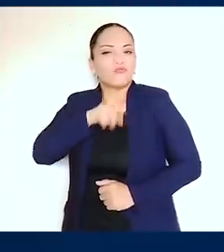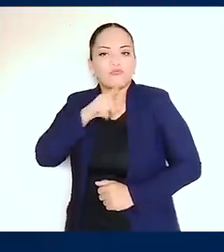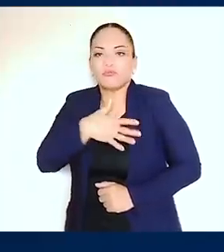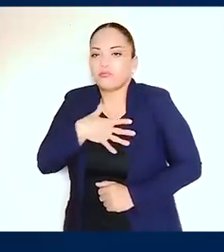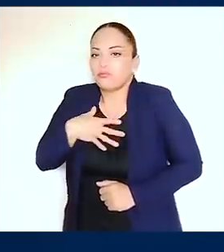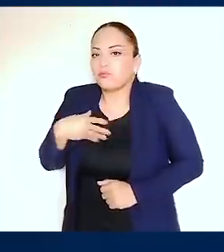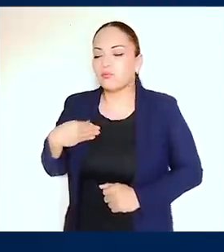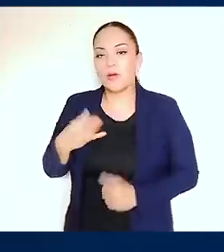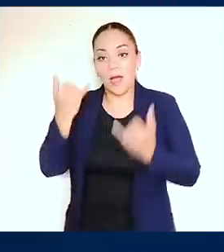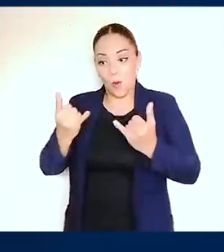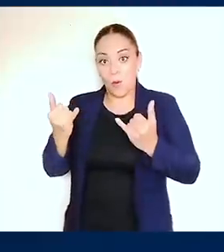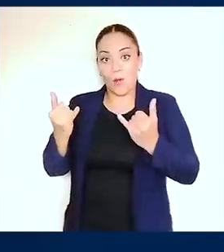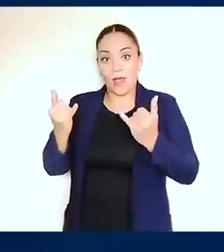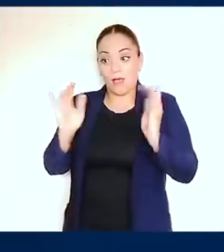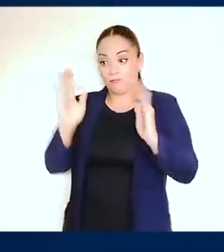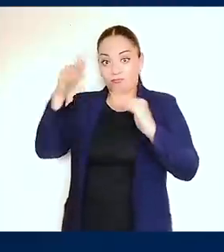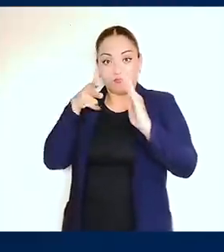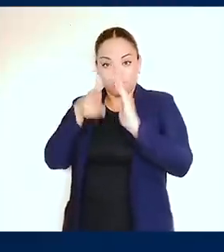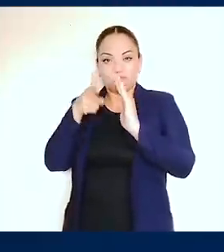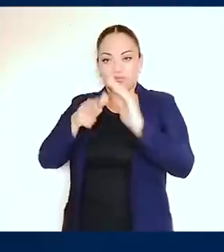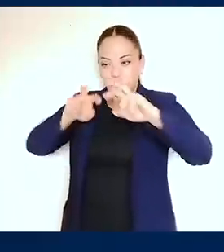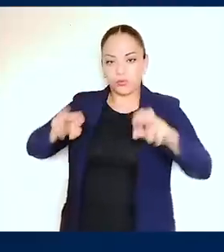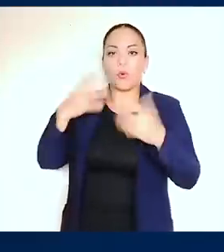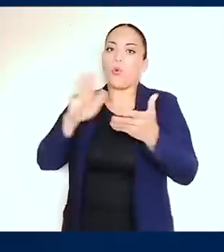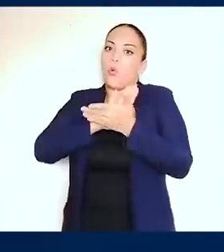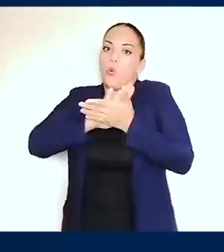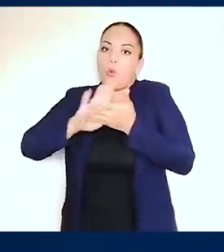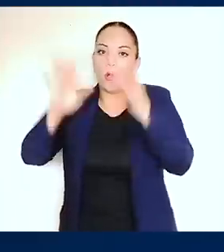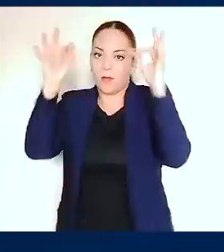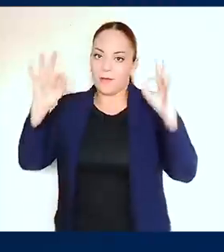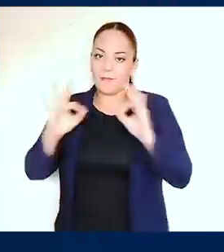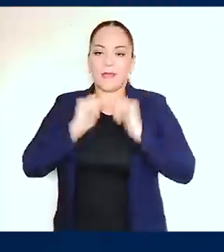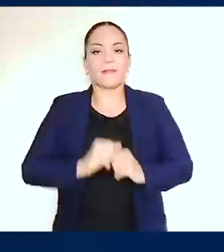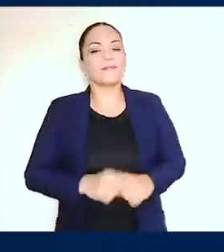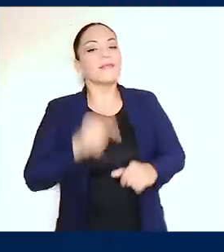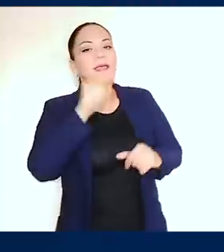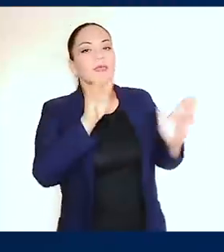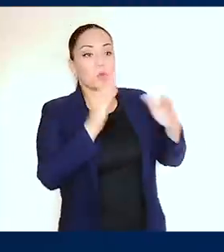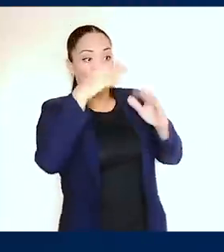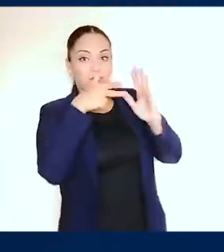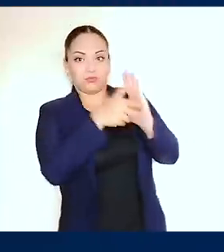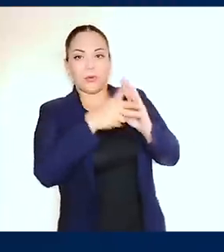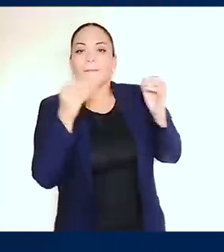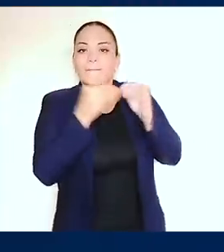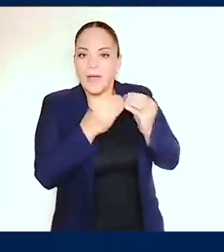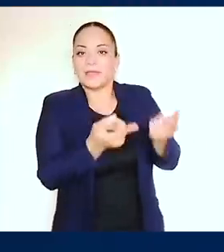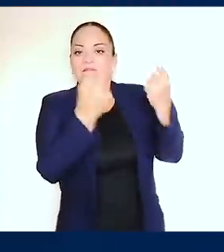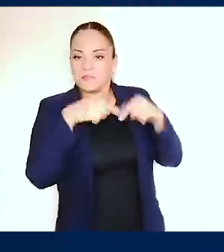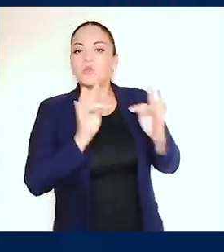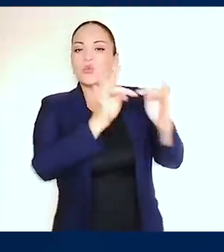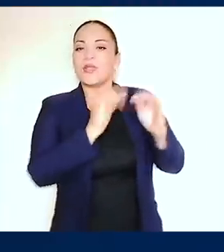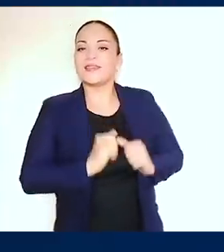porque con esos escáneres nos ayuda a limpiarnos la cara. Hacer eso, lo del escáner, va a atraer más turistas,